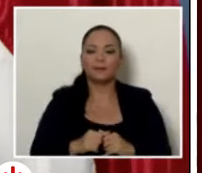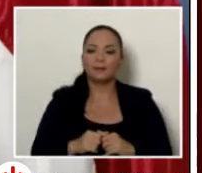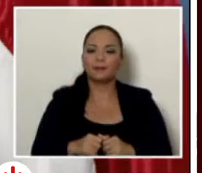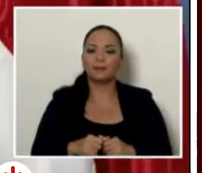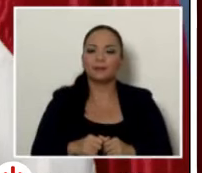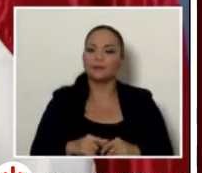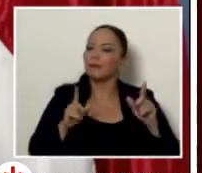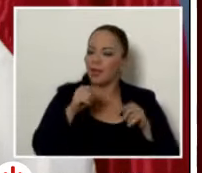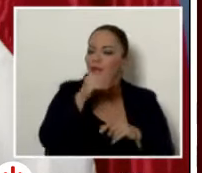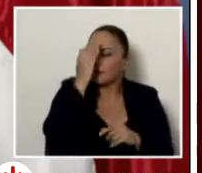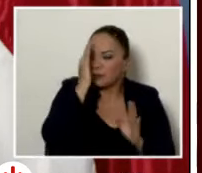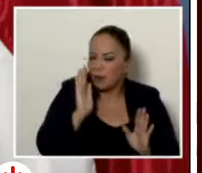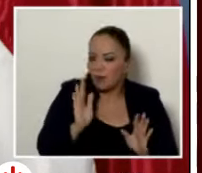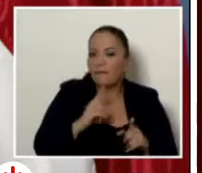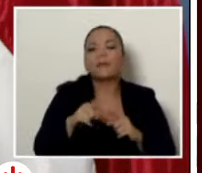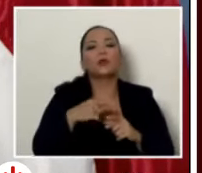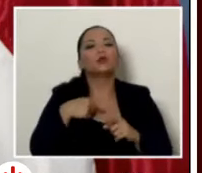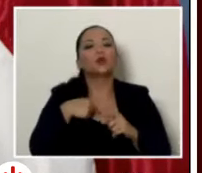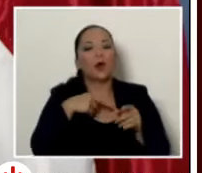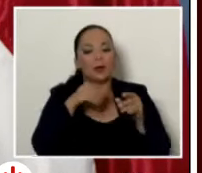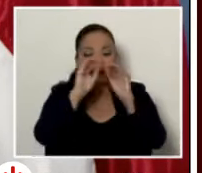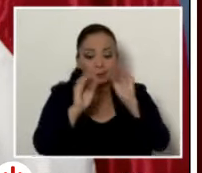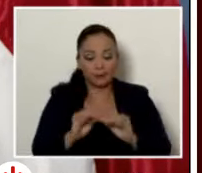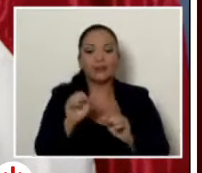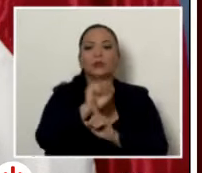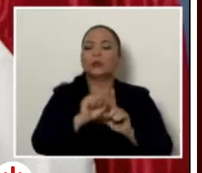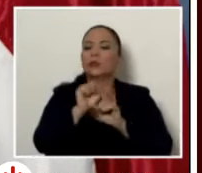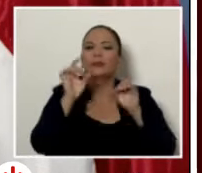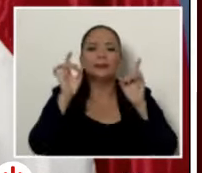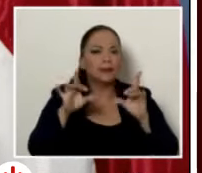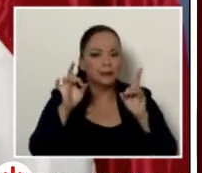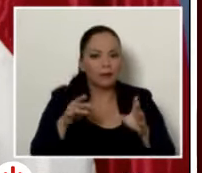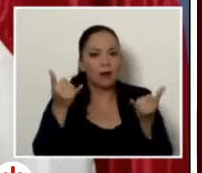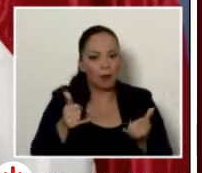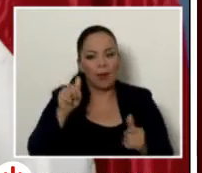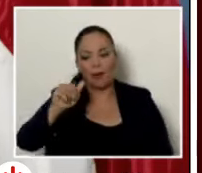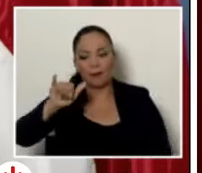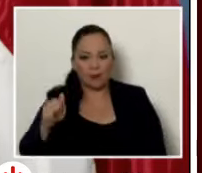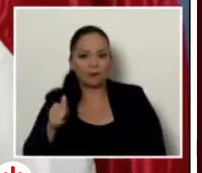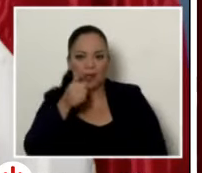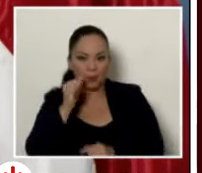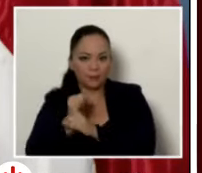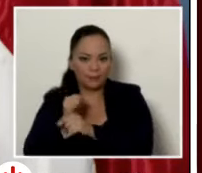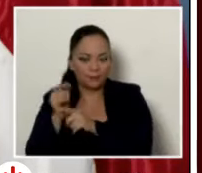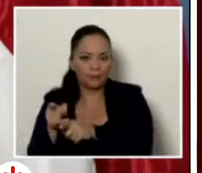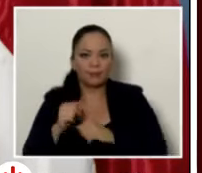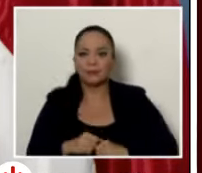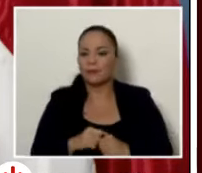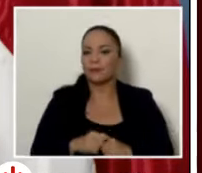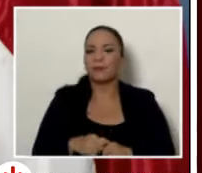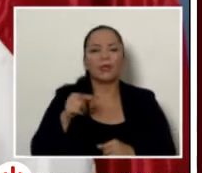reiterando la situación de la situación crítica que se encuentra en la AIA, que eso genera